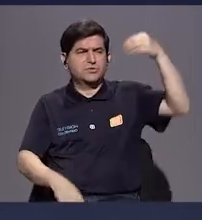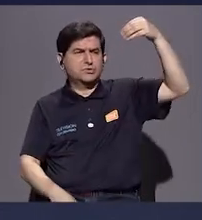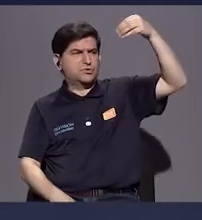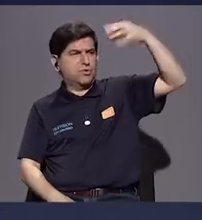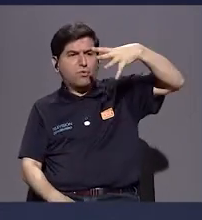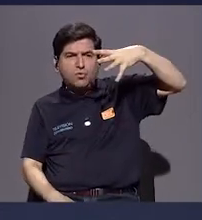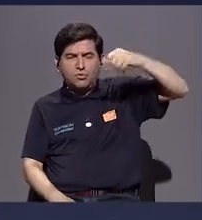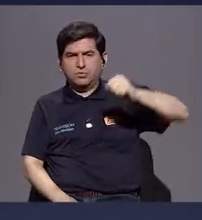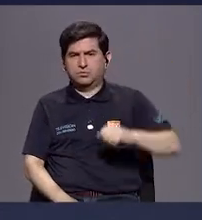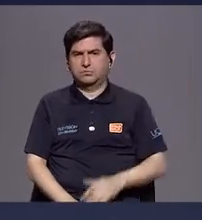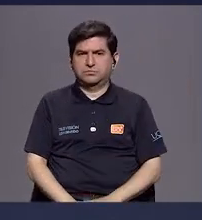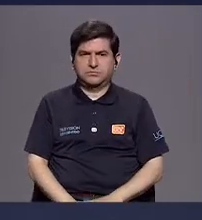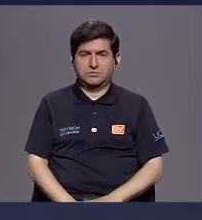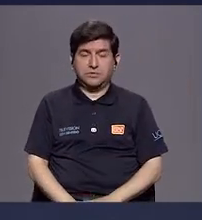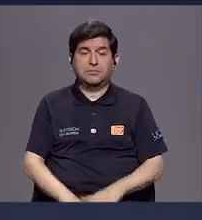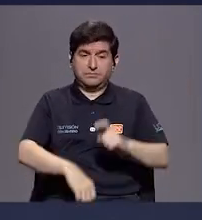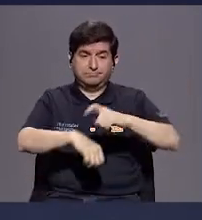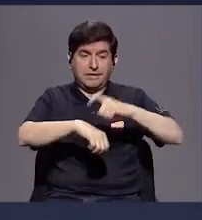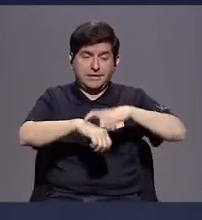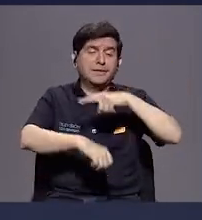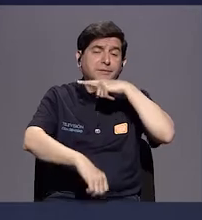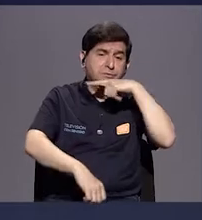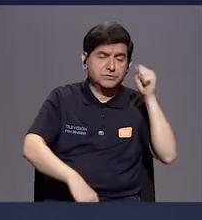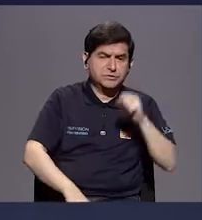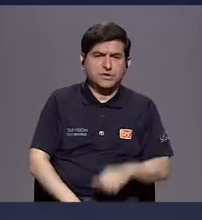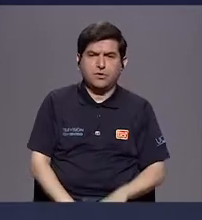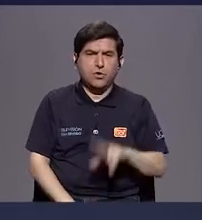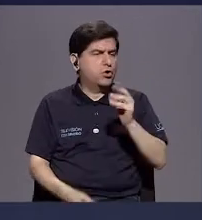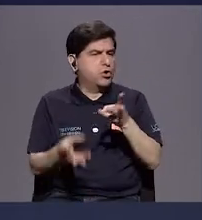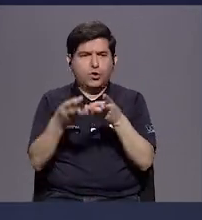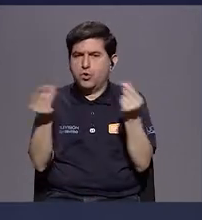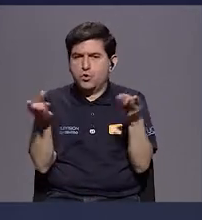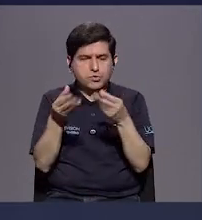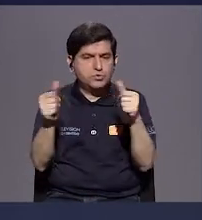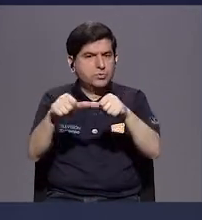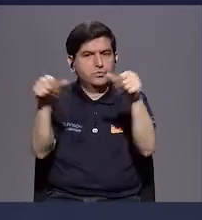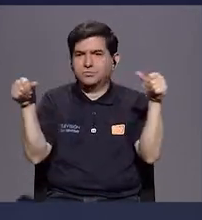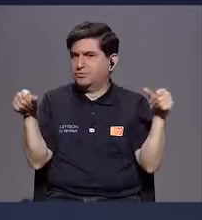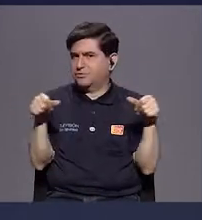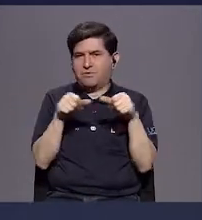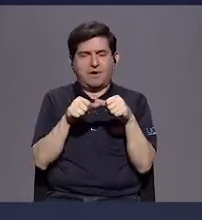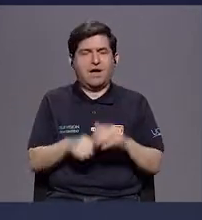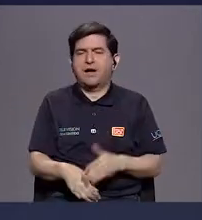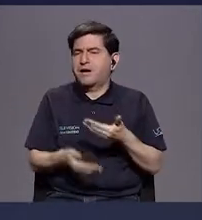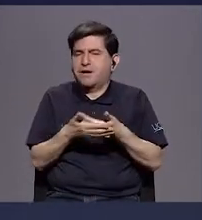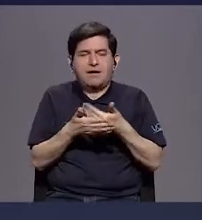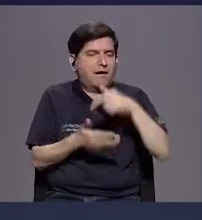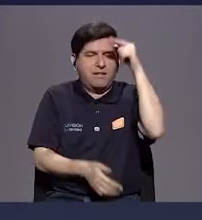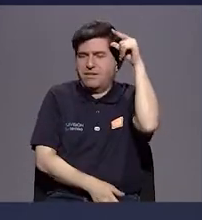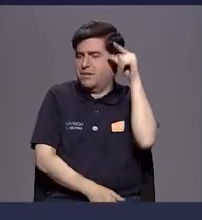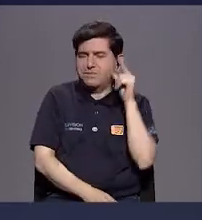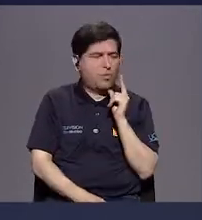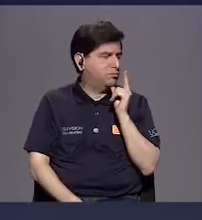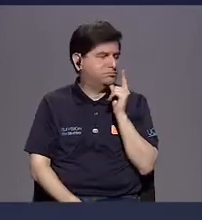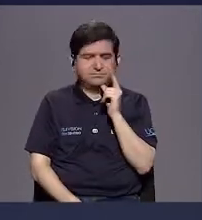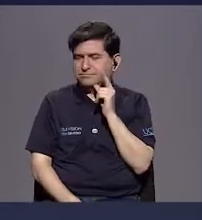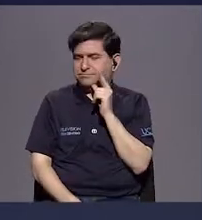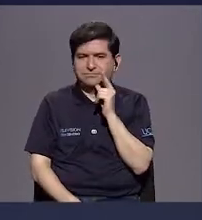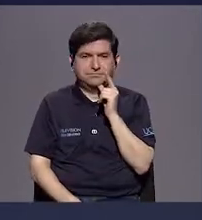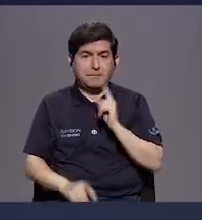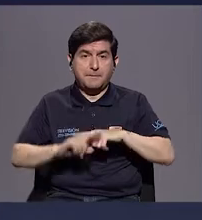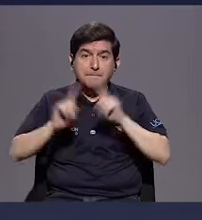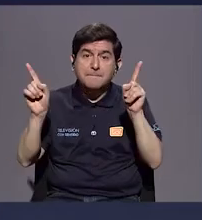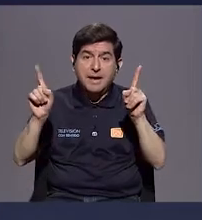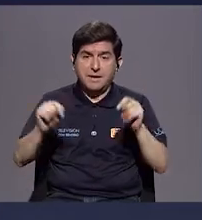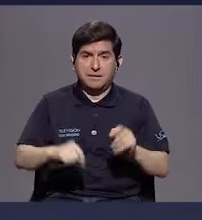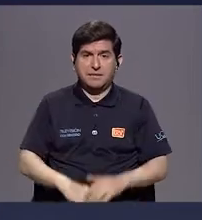ahí, ¿verdad? Esta parte de sequía, evidentemente no va a ser una solución para un área tan húmeda como Limón. Sin embargo, no